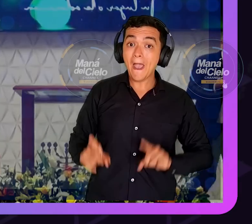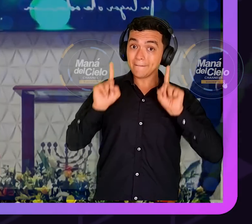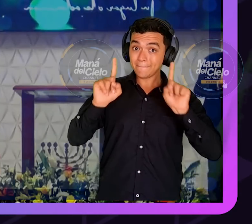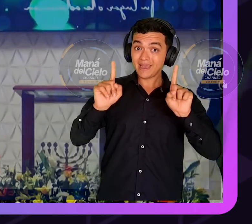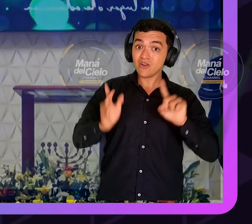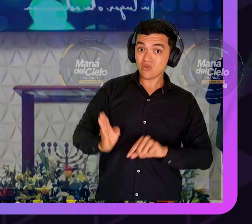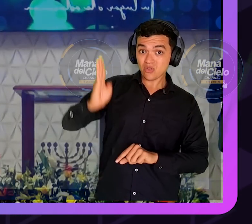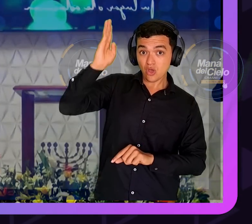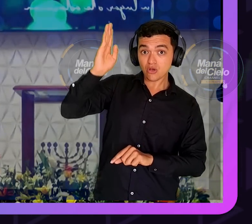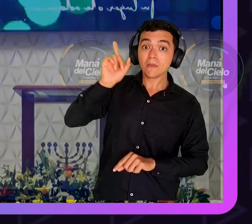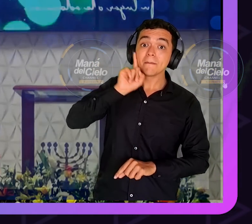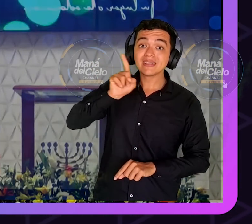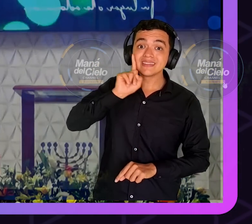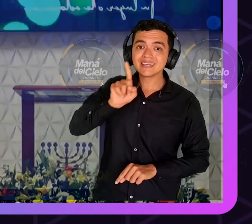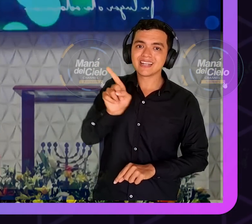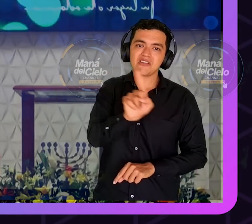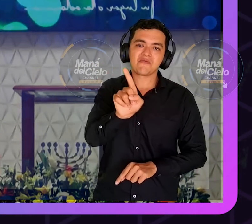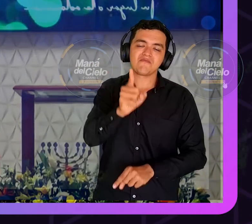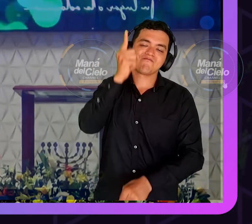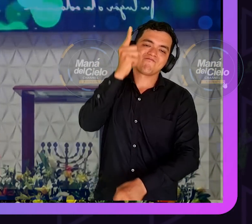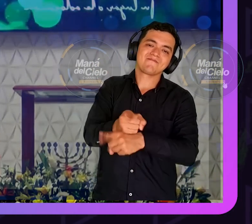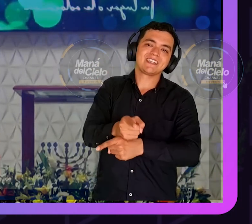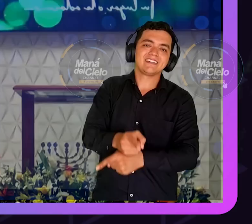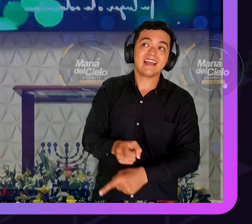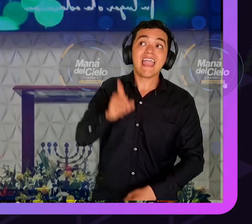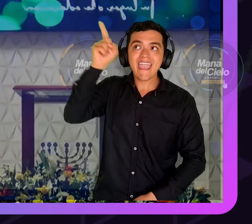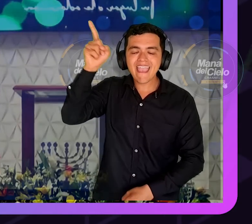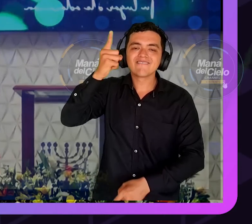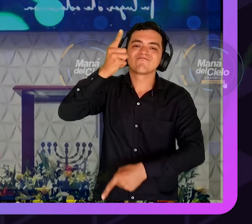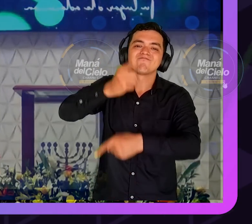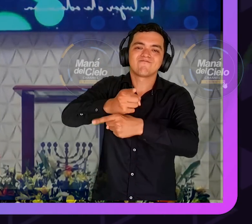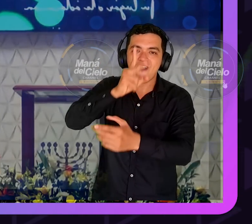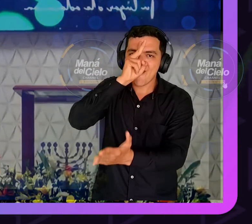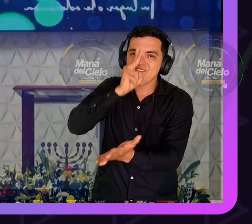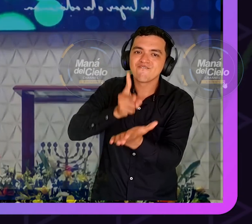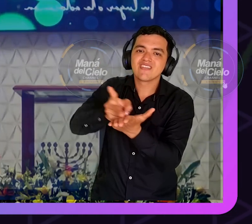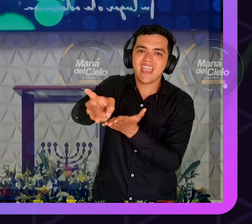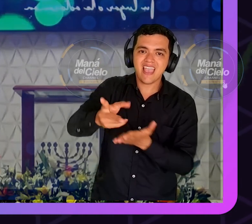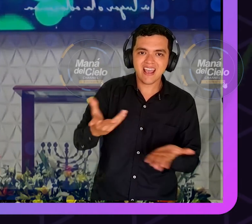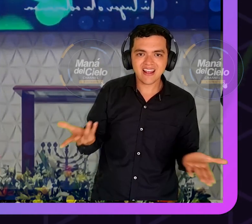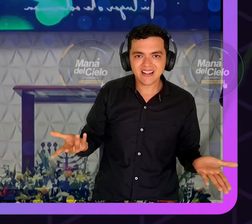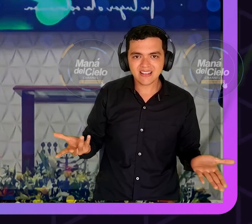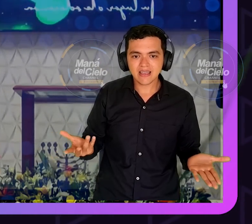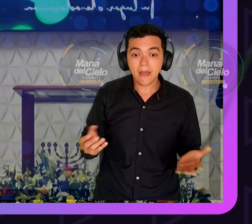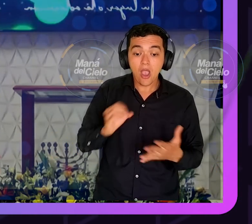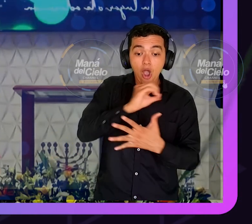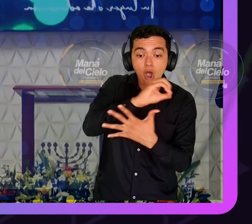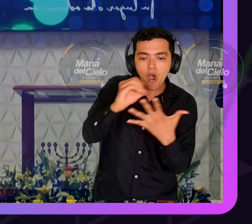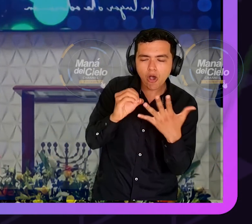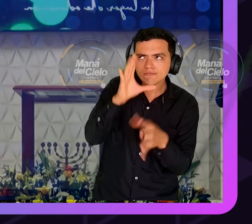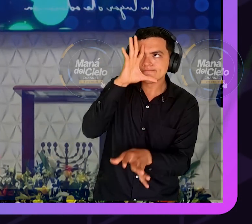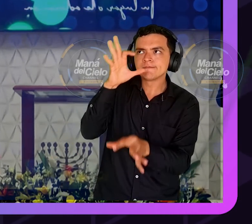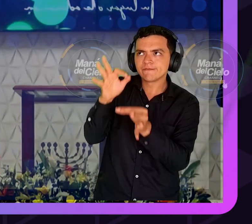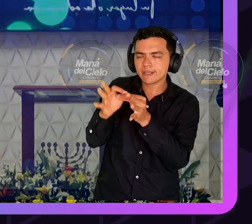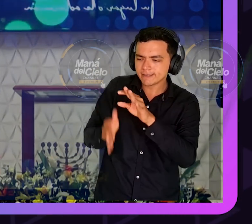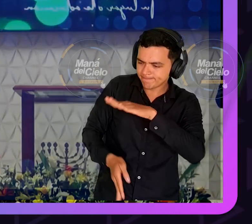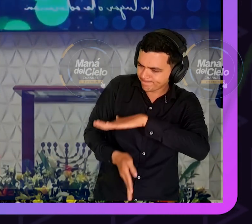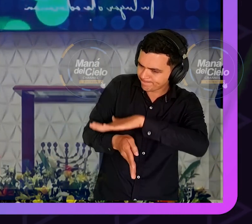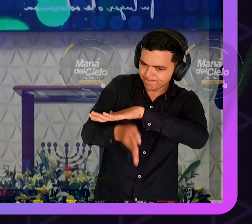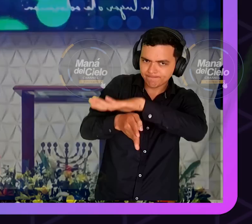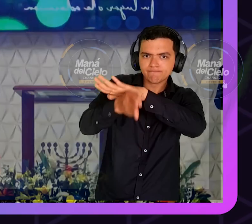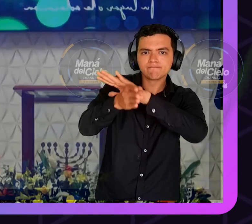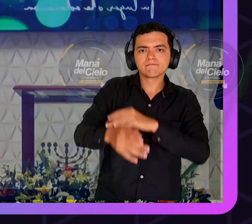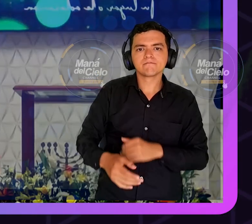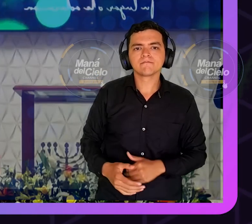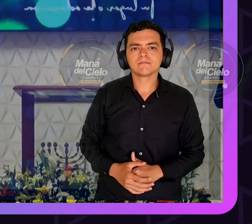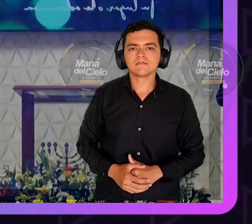que estudiamos cada domingo y lo llegamos al fin todo esto aquí bueno si nos gusta la pedagogía pero tú no puedes reemplazar